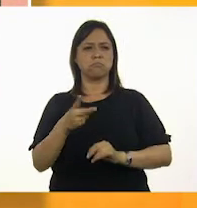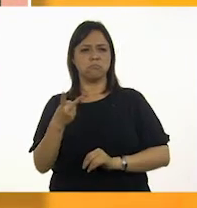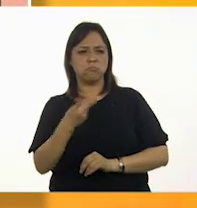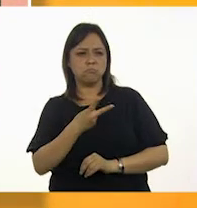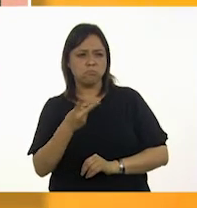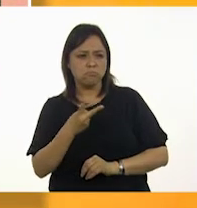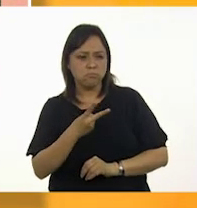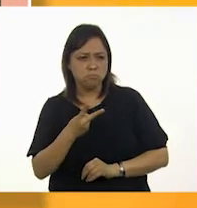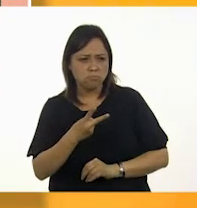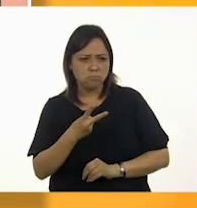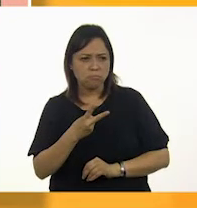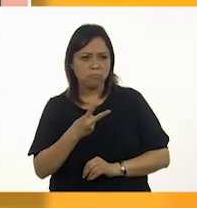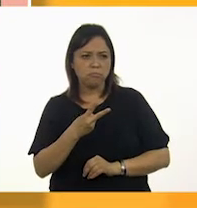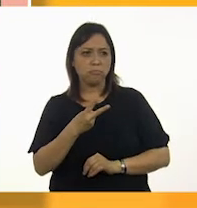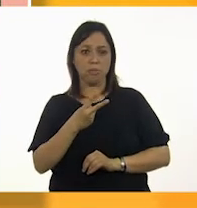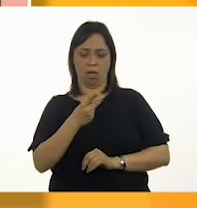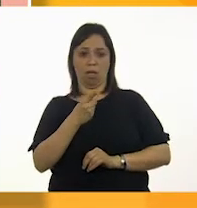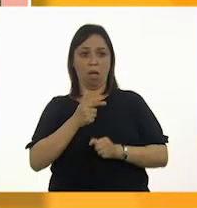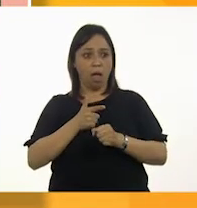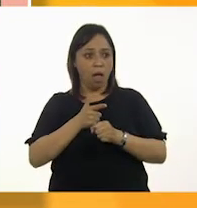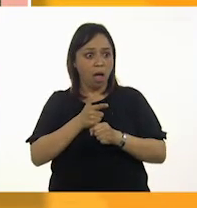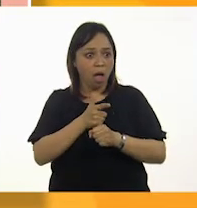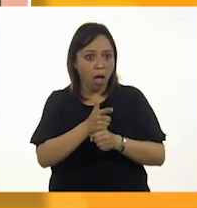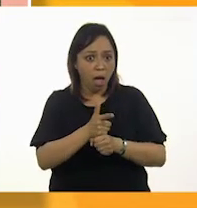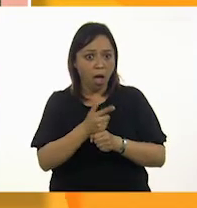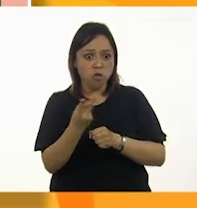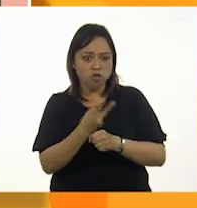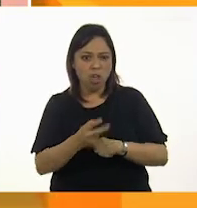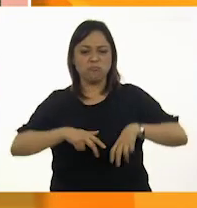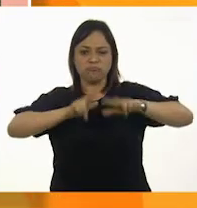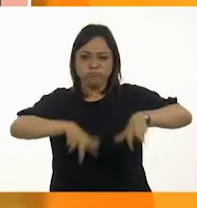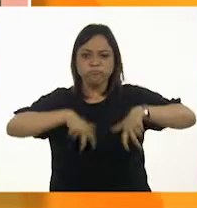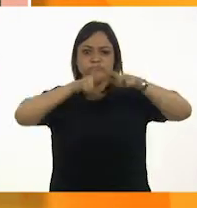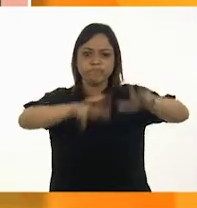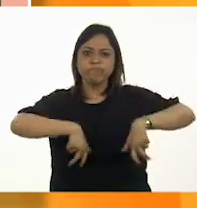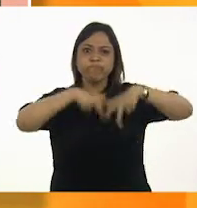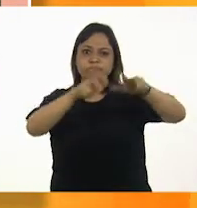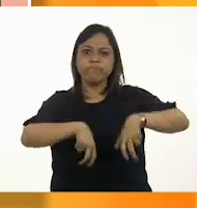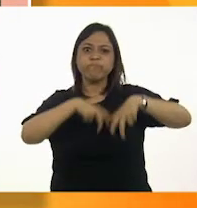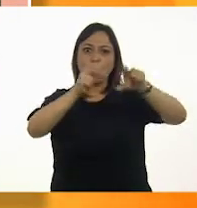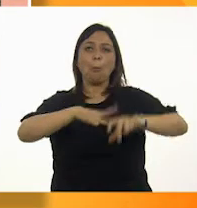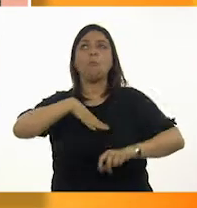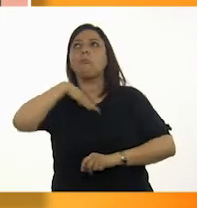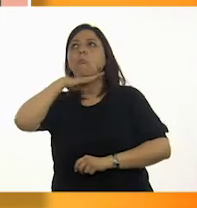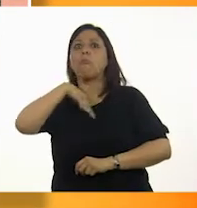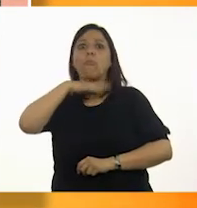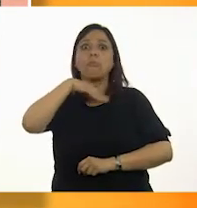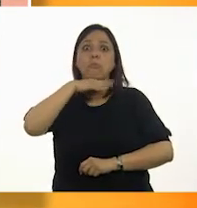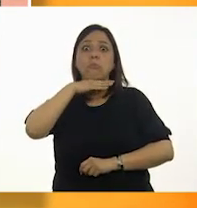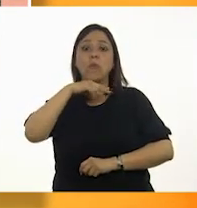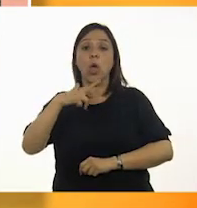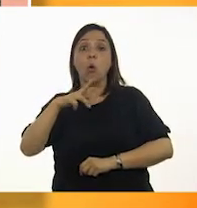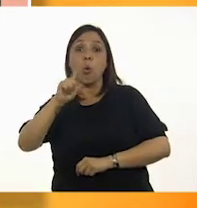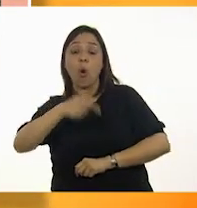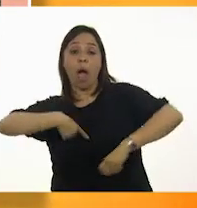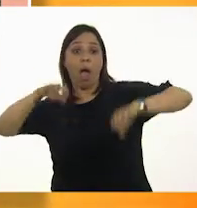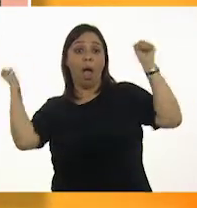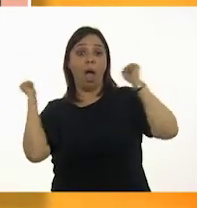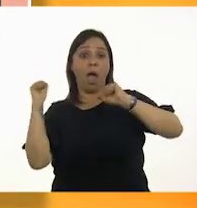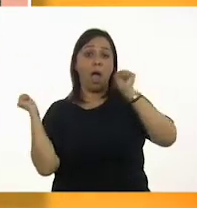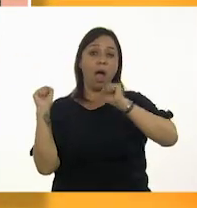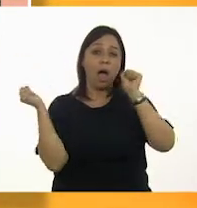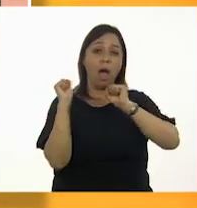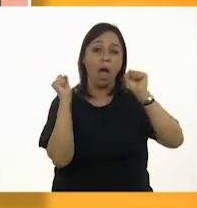que viven cerca de su casa cruzan el camino corriendo y sin fijarse. Hugo se abalanza sobre ellos a toda velocidad.